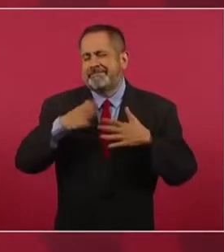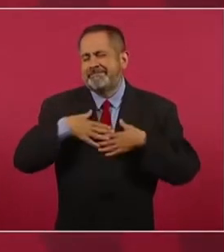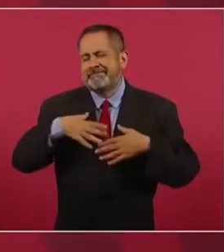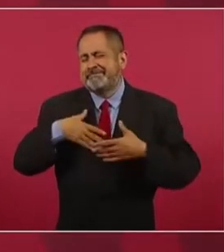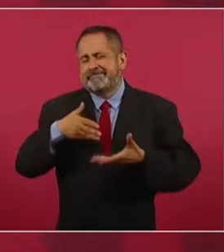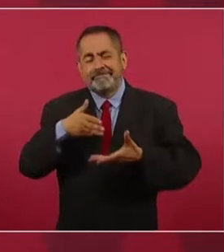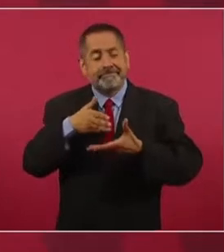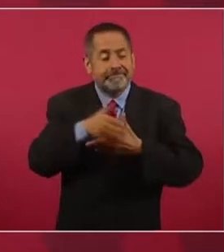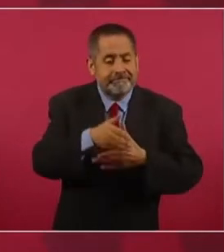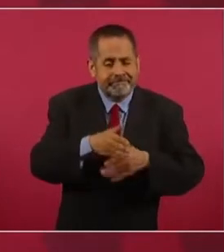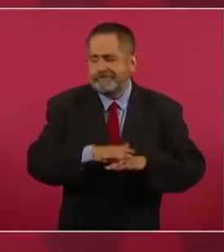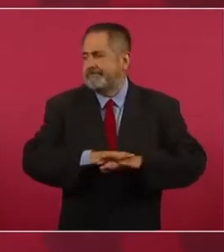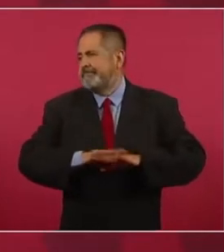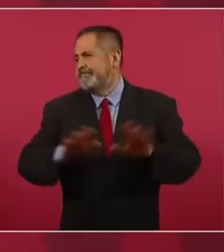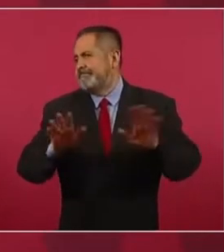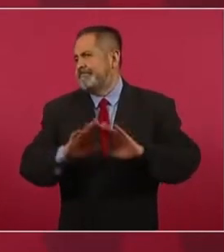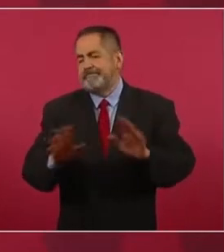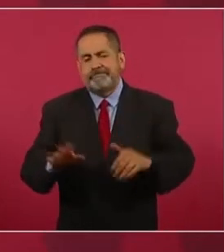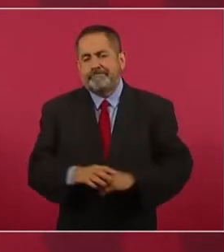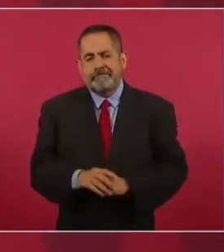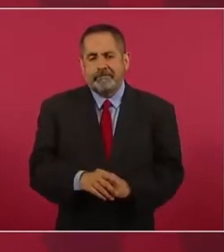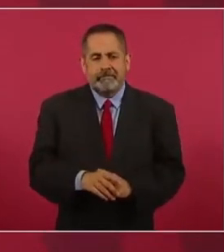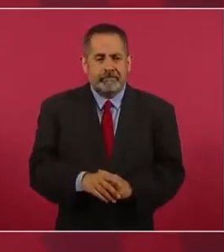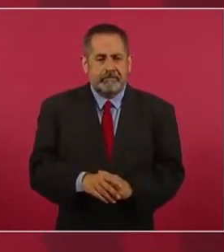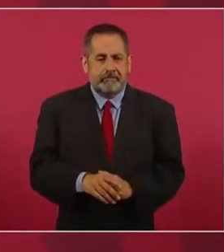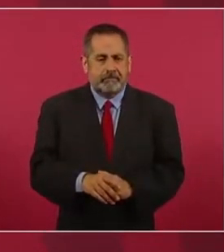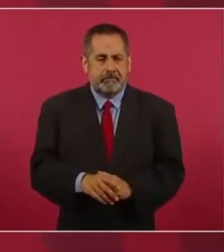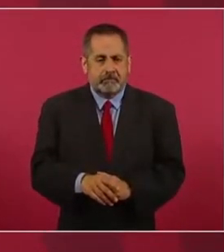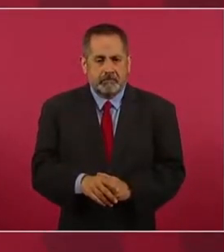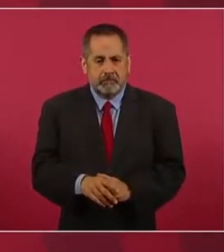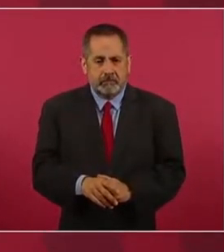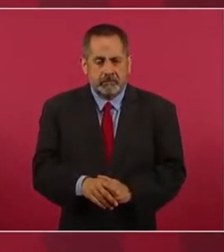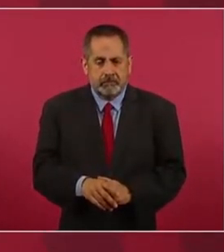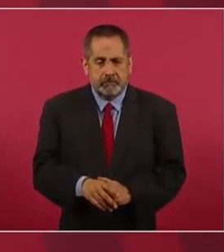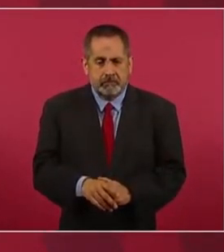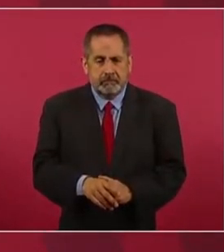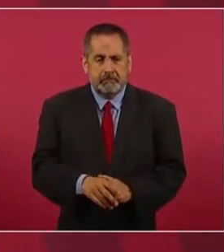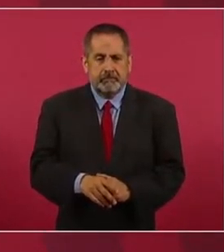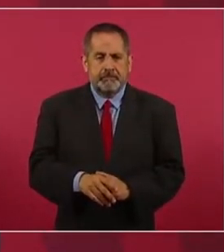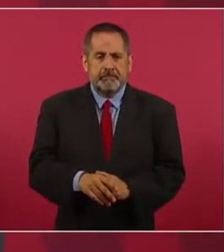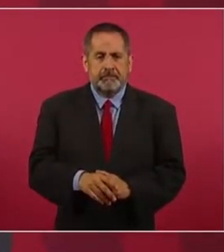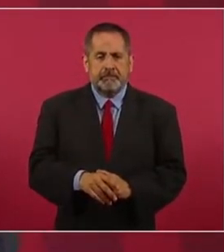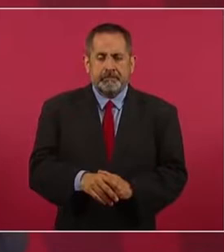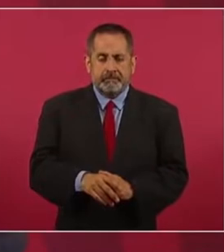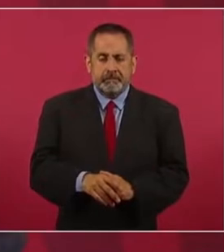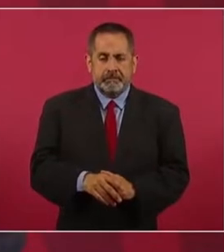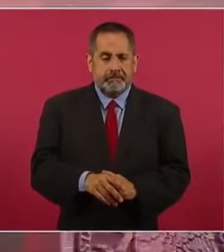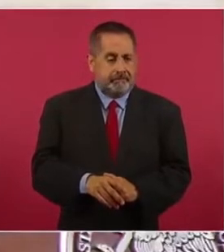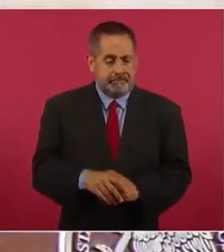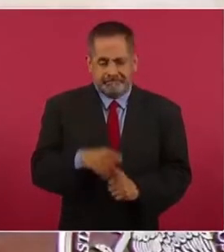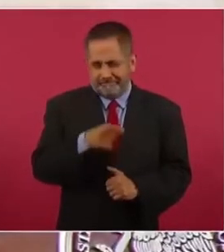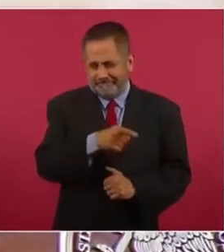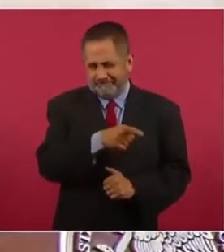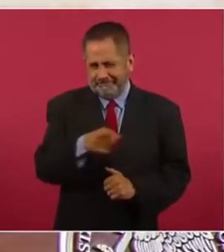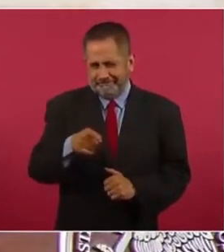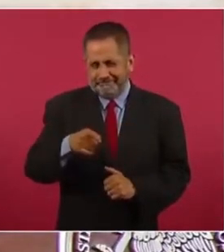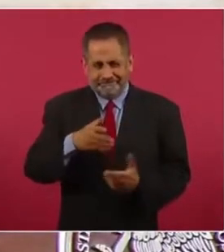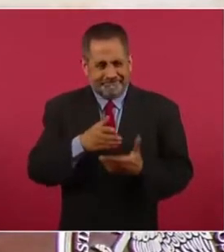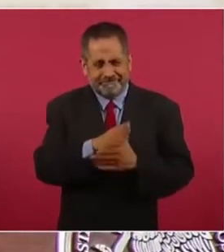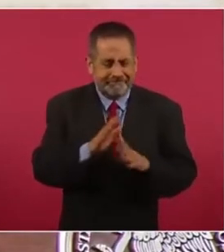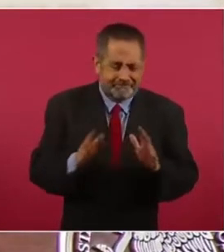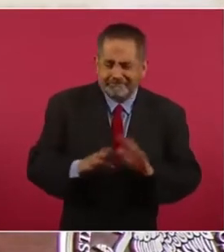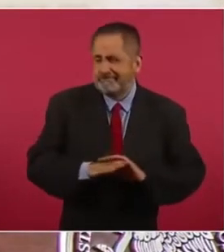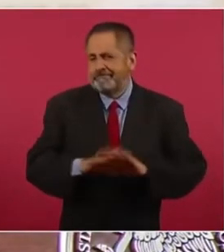en estos casos. Además,